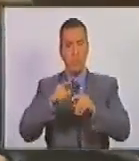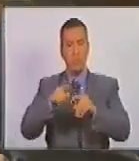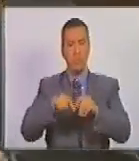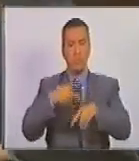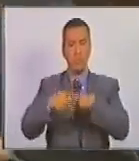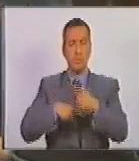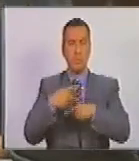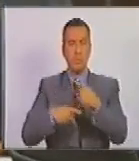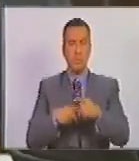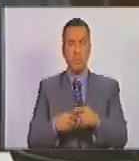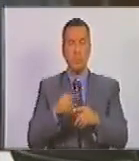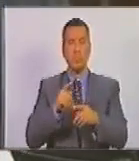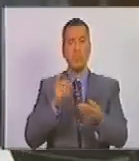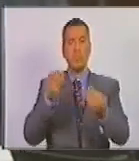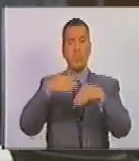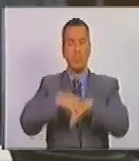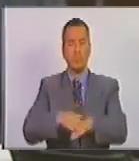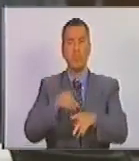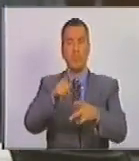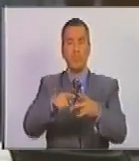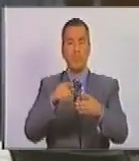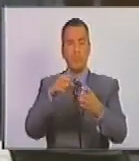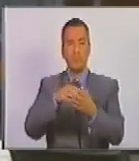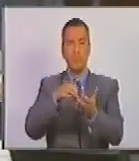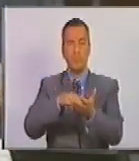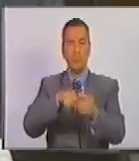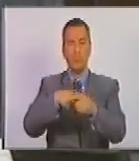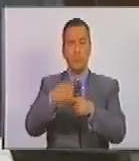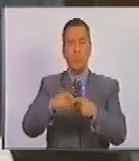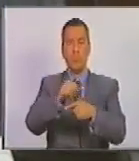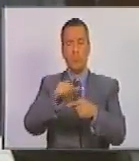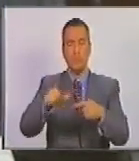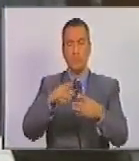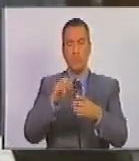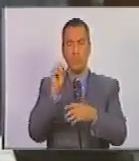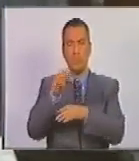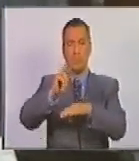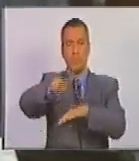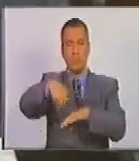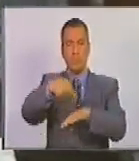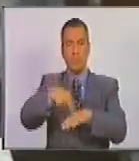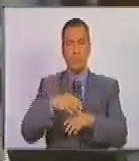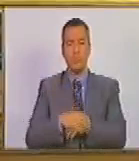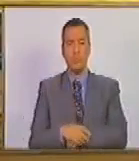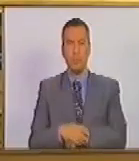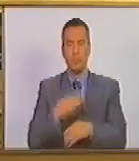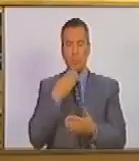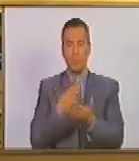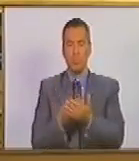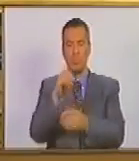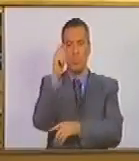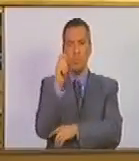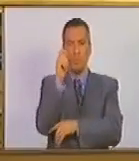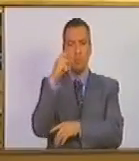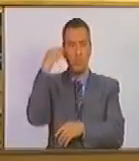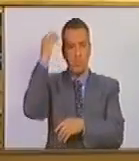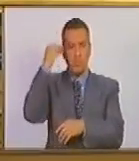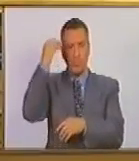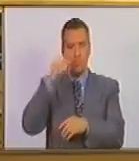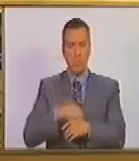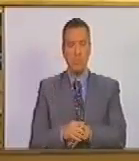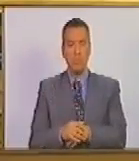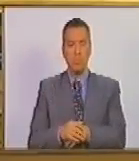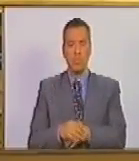por desarrollar. Y se incorporaba nuevamente a la sesión ordinaria siguiente de este Parlamento Nacional. Gracias, diputado. En consideración,